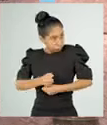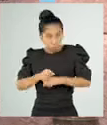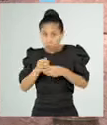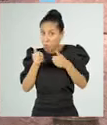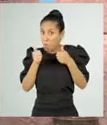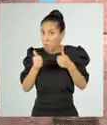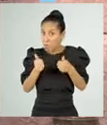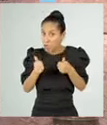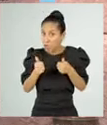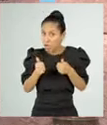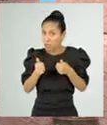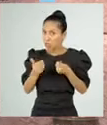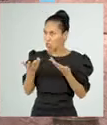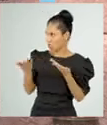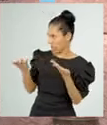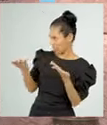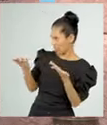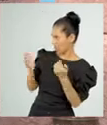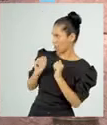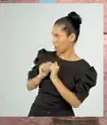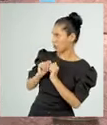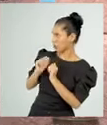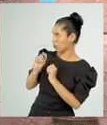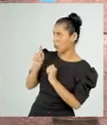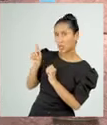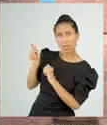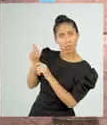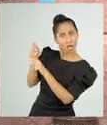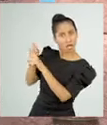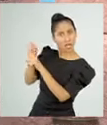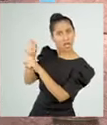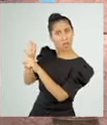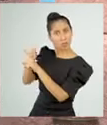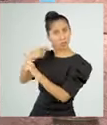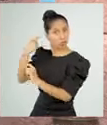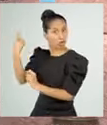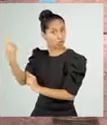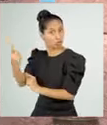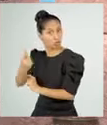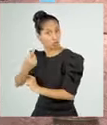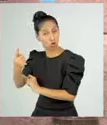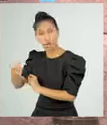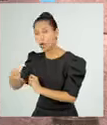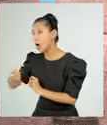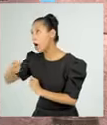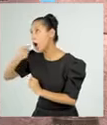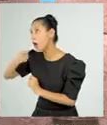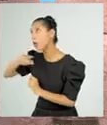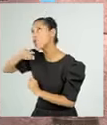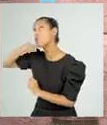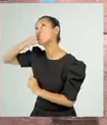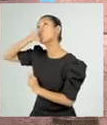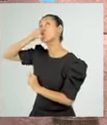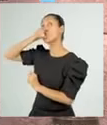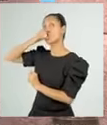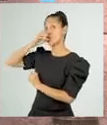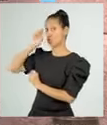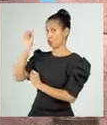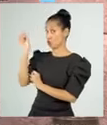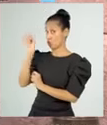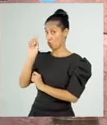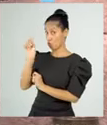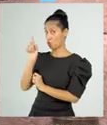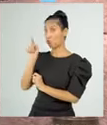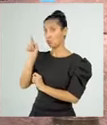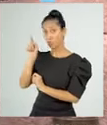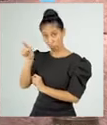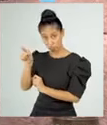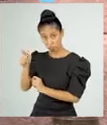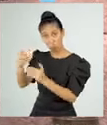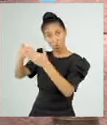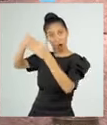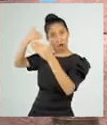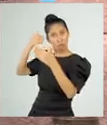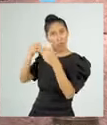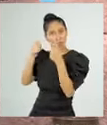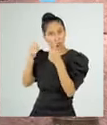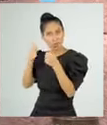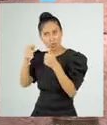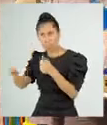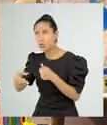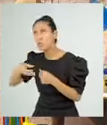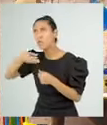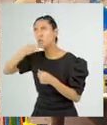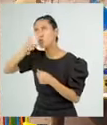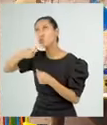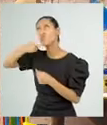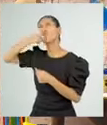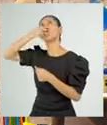Cori, no es bueno que las personas se automediquen. Lo que te hizo muy bien a ti no necesariamente le puede hacer bien a tu